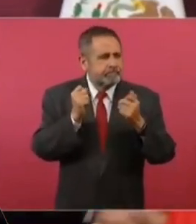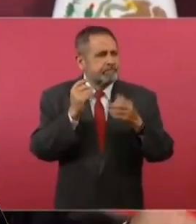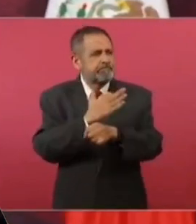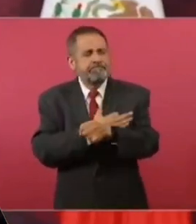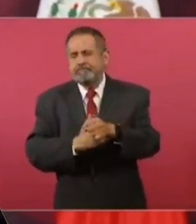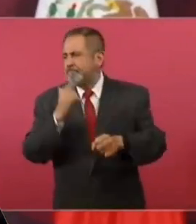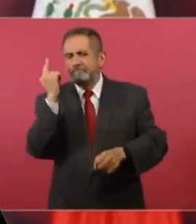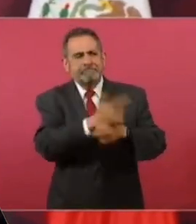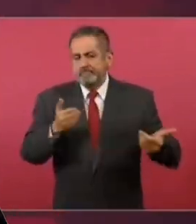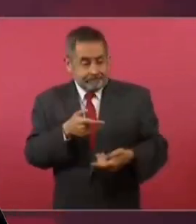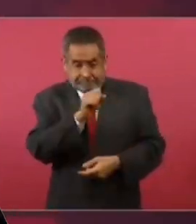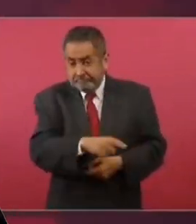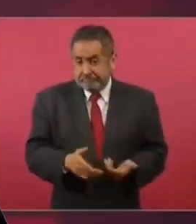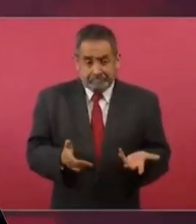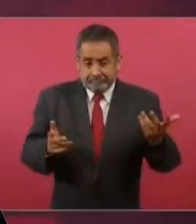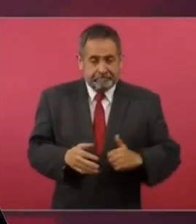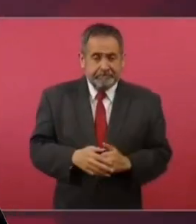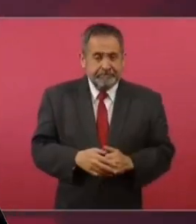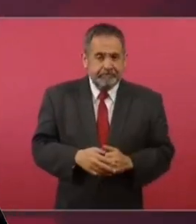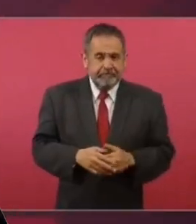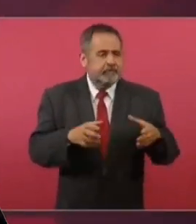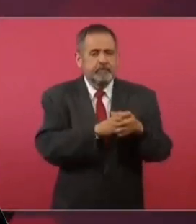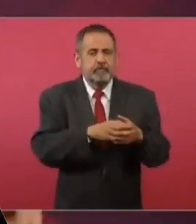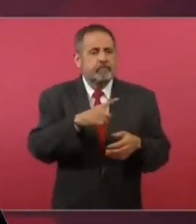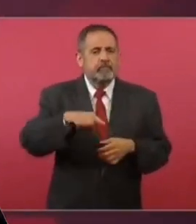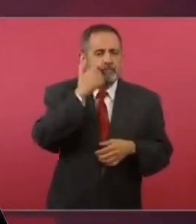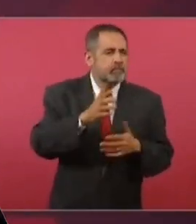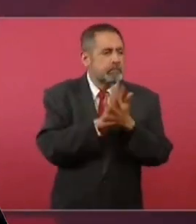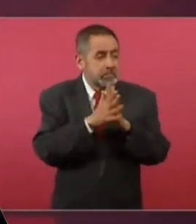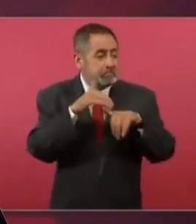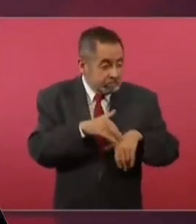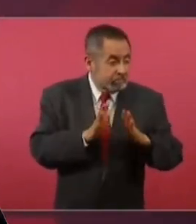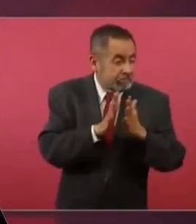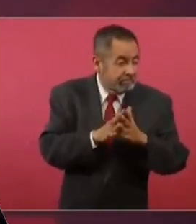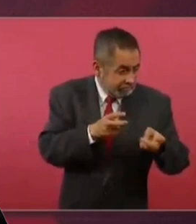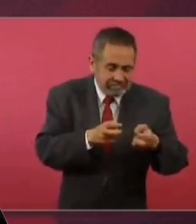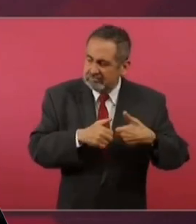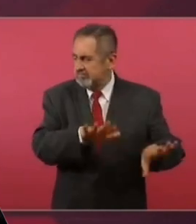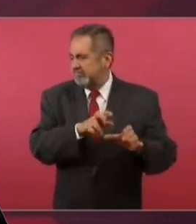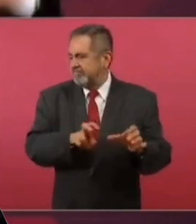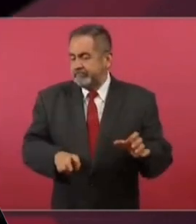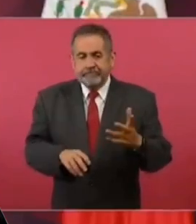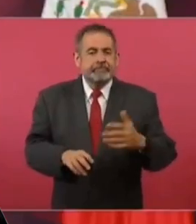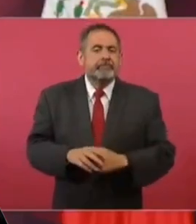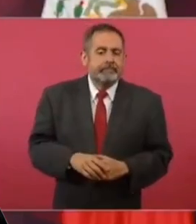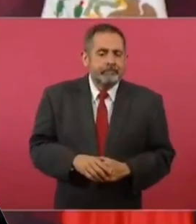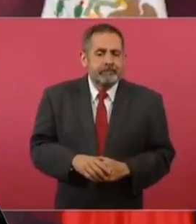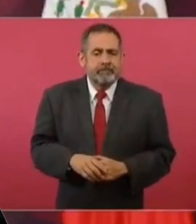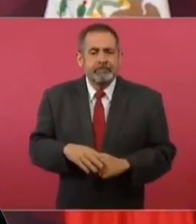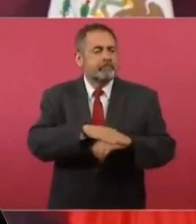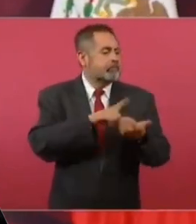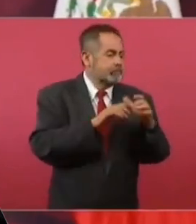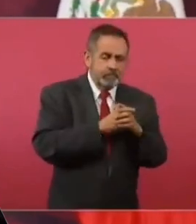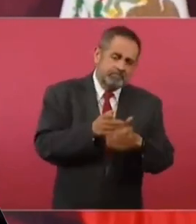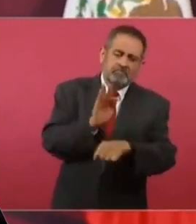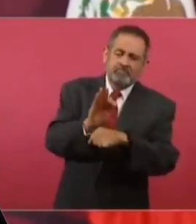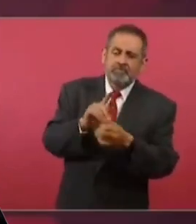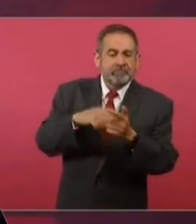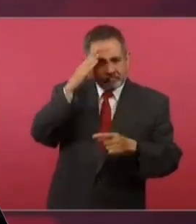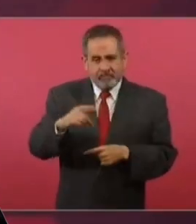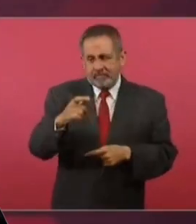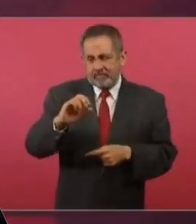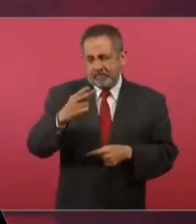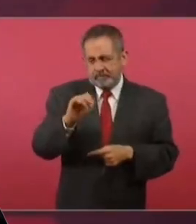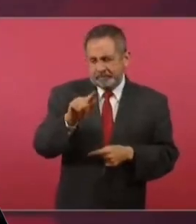están declinando, porque no quieren ser comparsa. ¿Y por qué deciden a favor de la señora Xochitl?